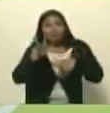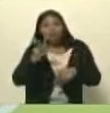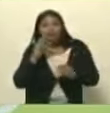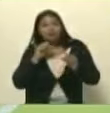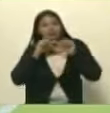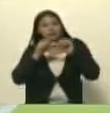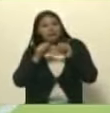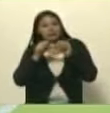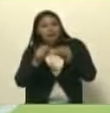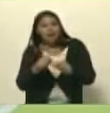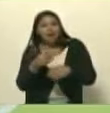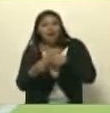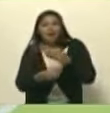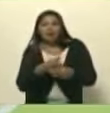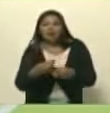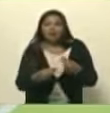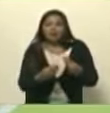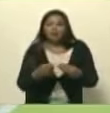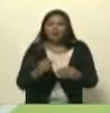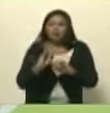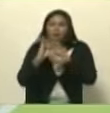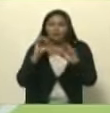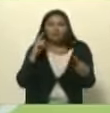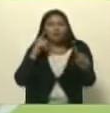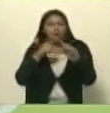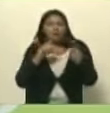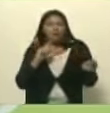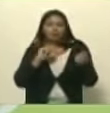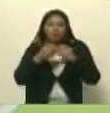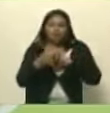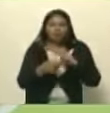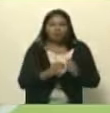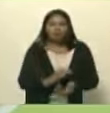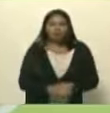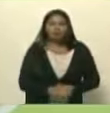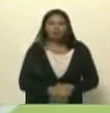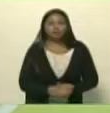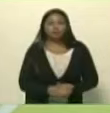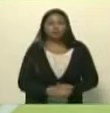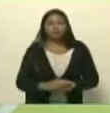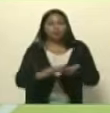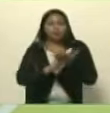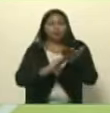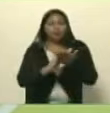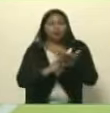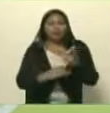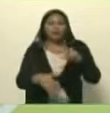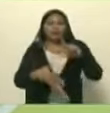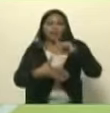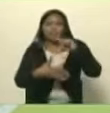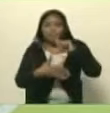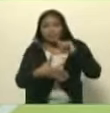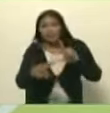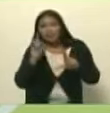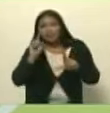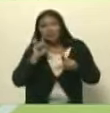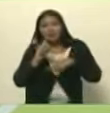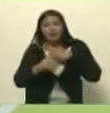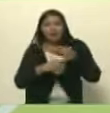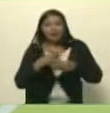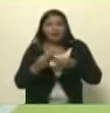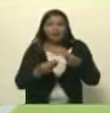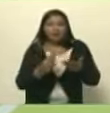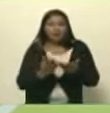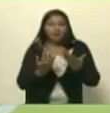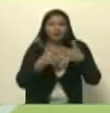siga siendo el 13 que proyecta la transformación recuperar en América Latina todo que es necesario para